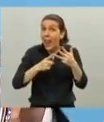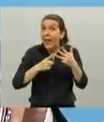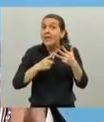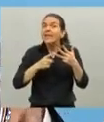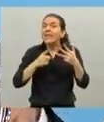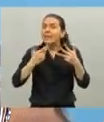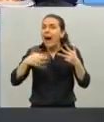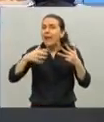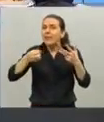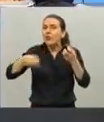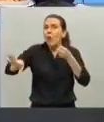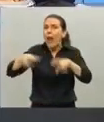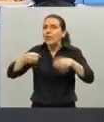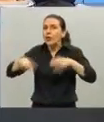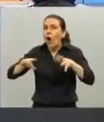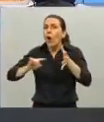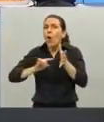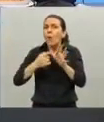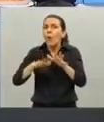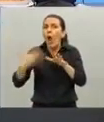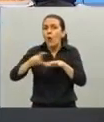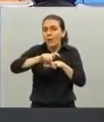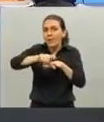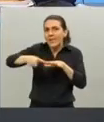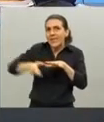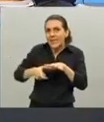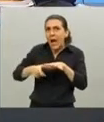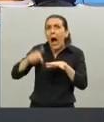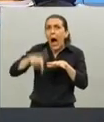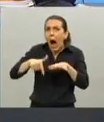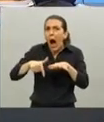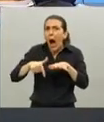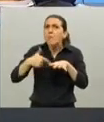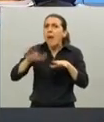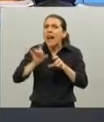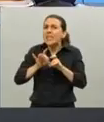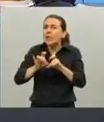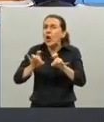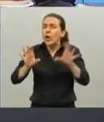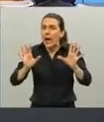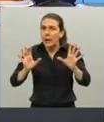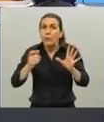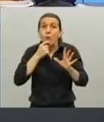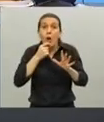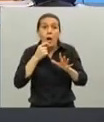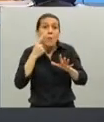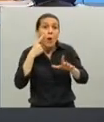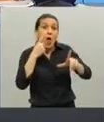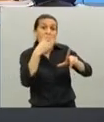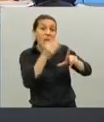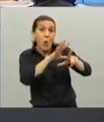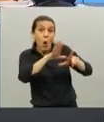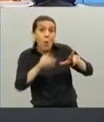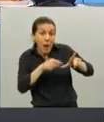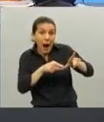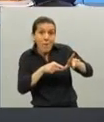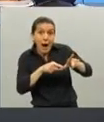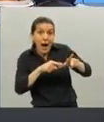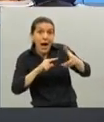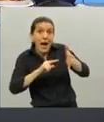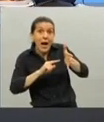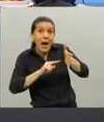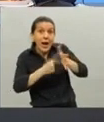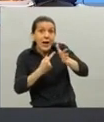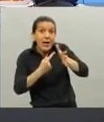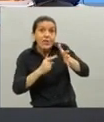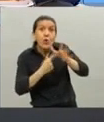modo más distribuido, en el Gran Buenos Aires. Si uno mira la provincia de Buenos Aires, tiene ese foco rojo que es lo